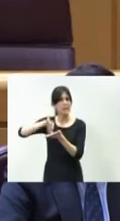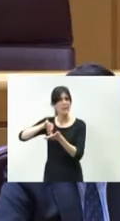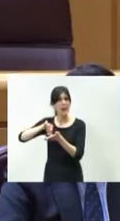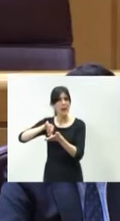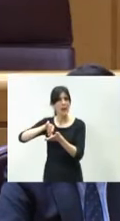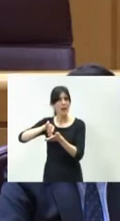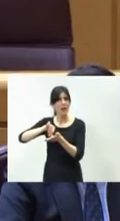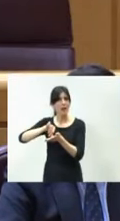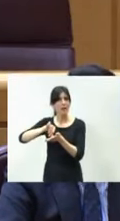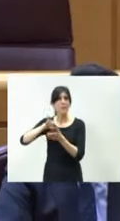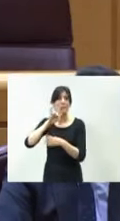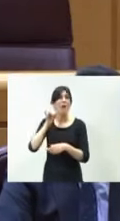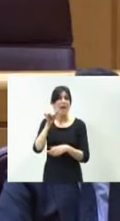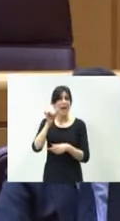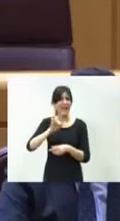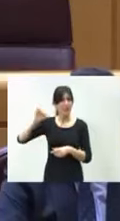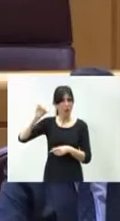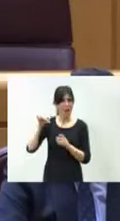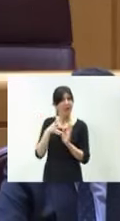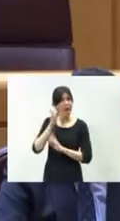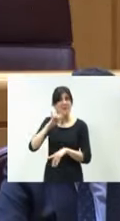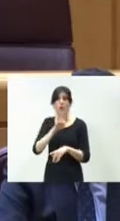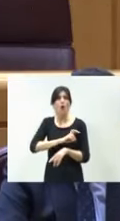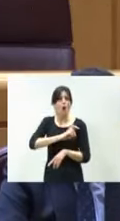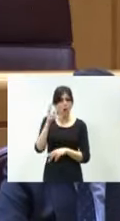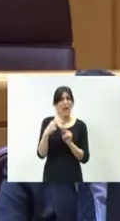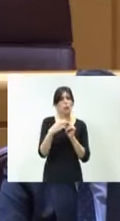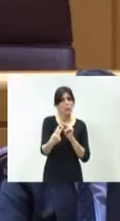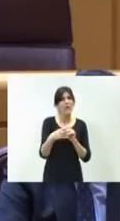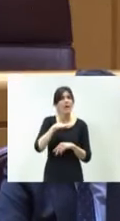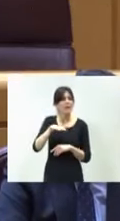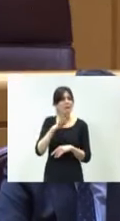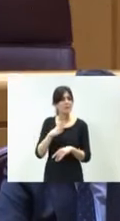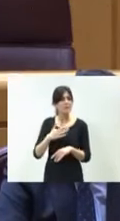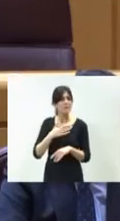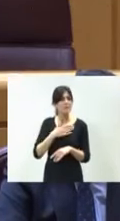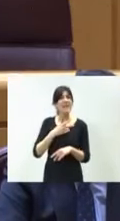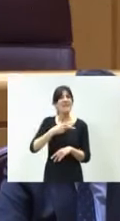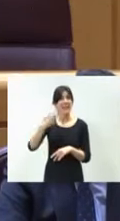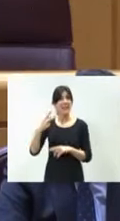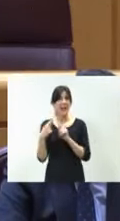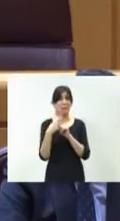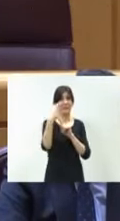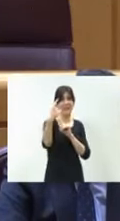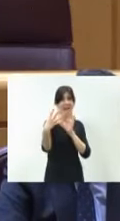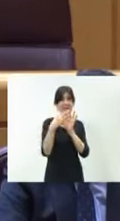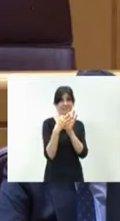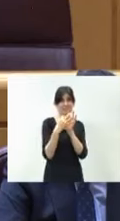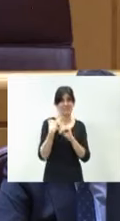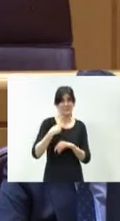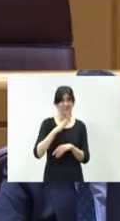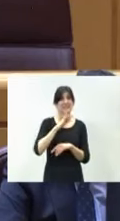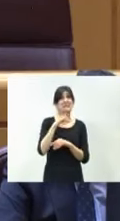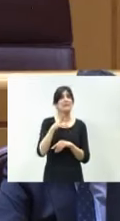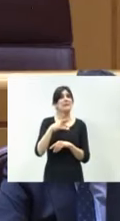la comunidad de La Rioja. Si hablamos de otra autovía, la autovía que nos une precisamente con Cantabria, esa autovía con